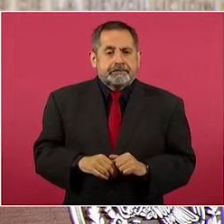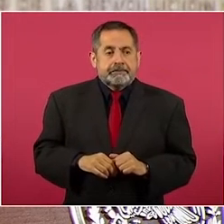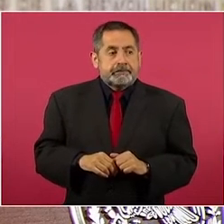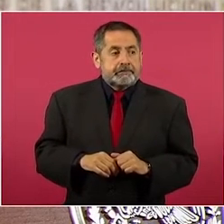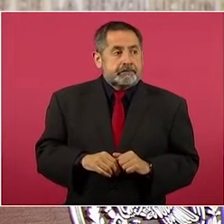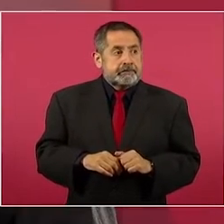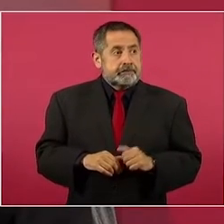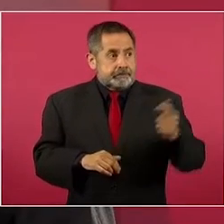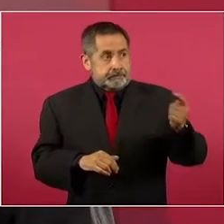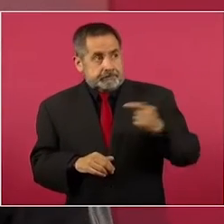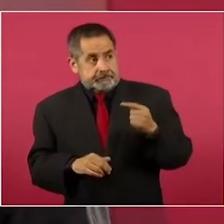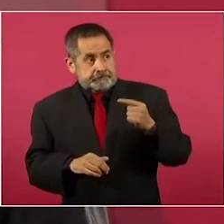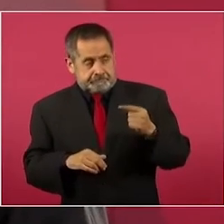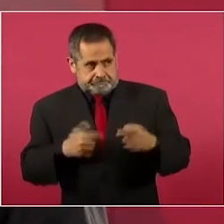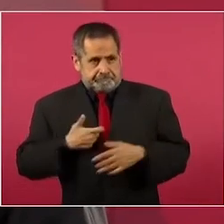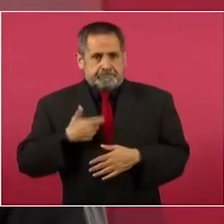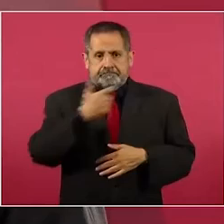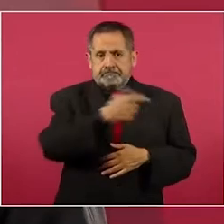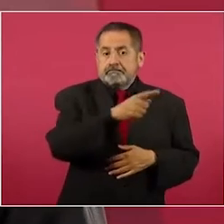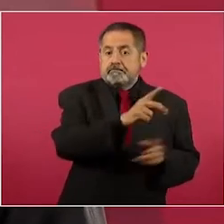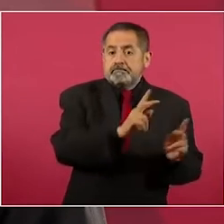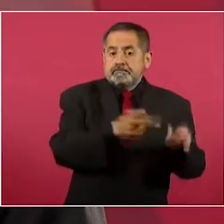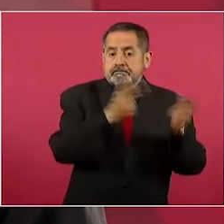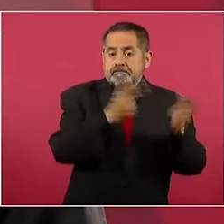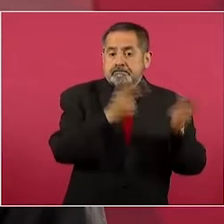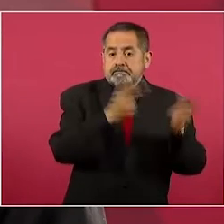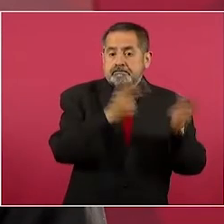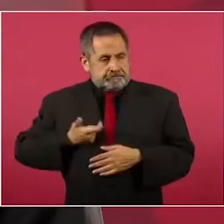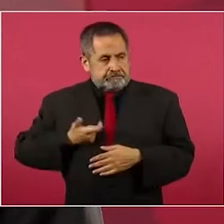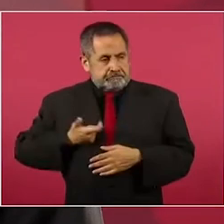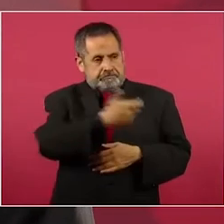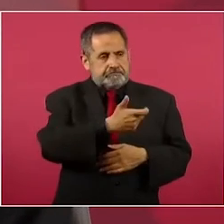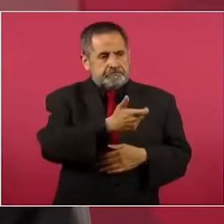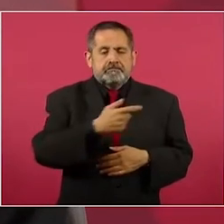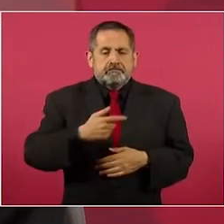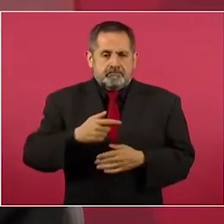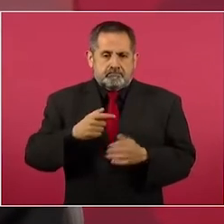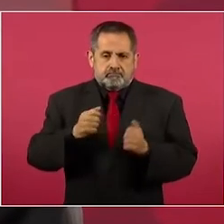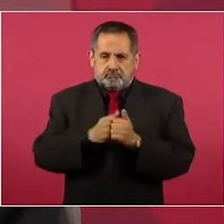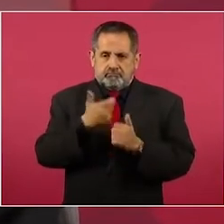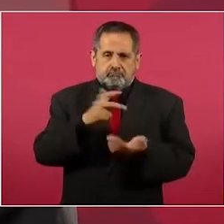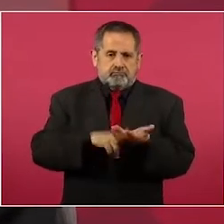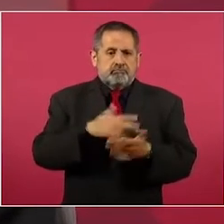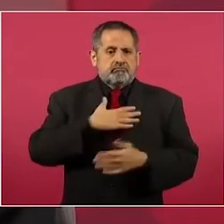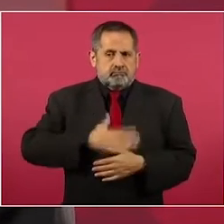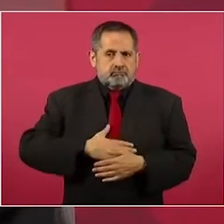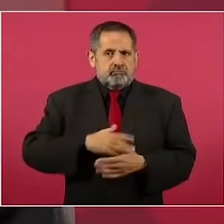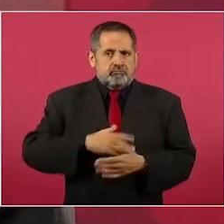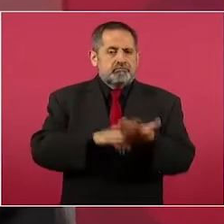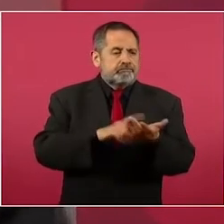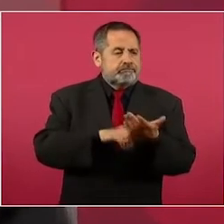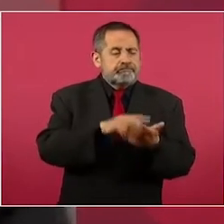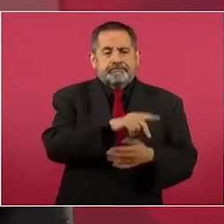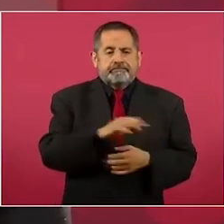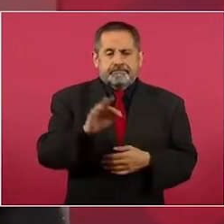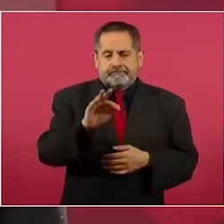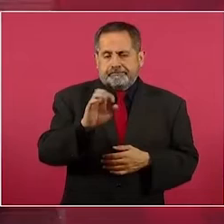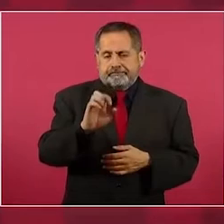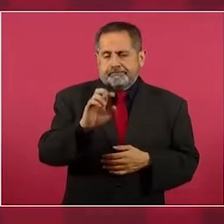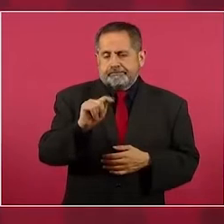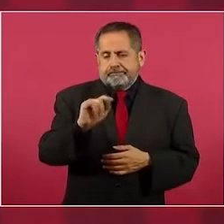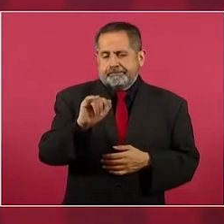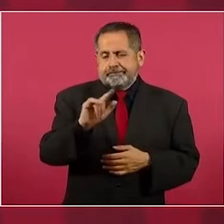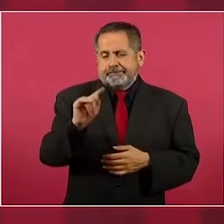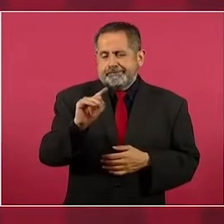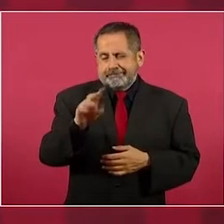vender a precios justos, fertilizante que necesitamos,